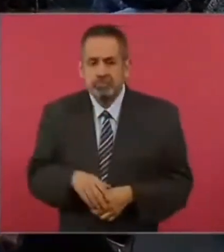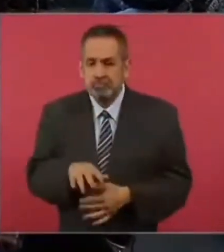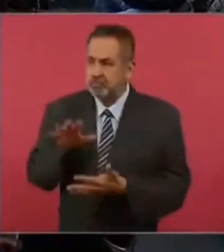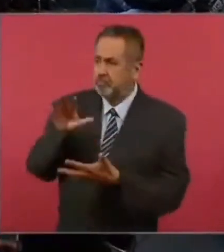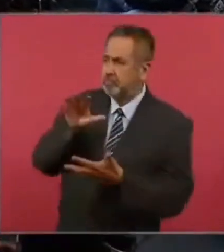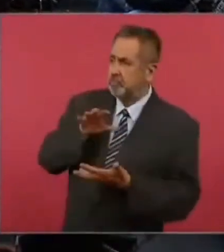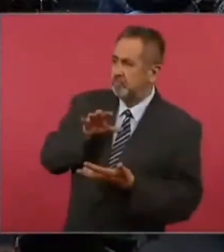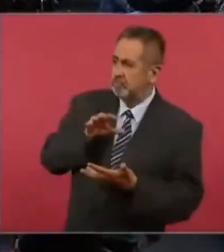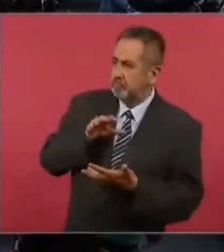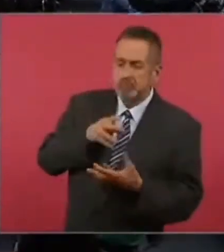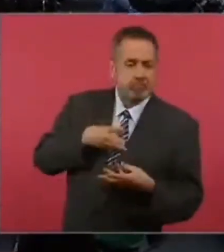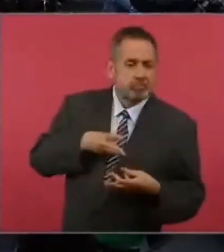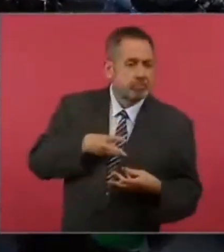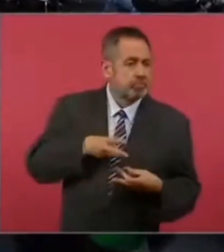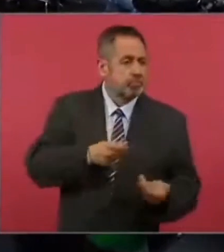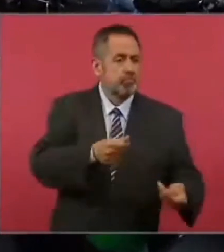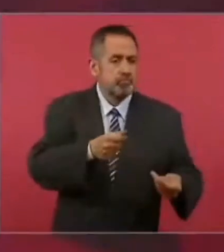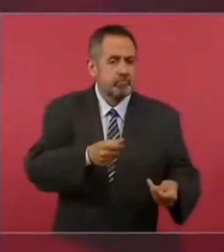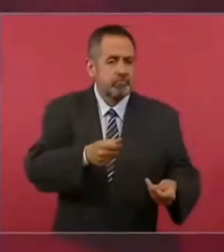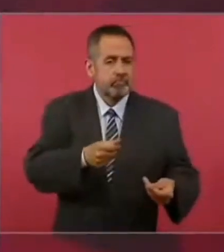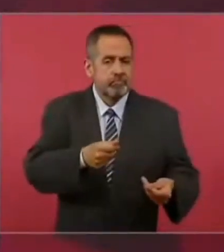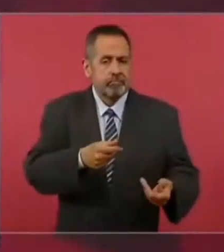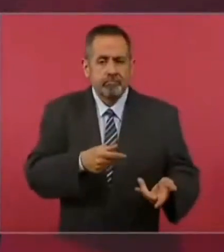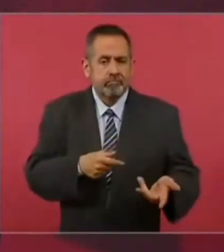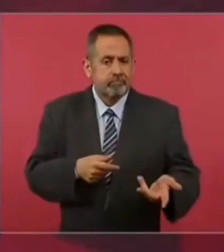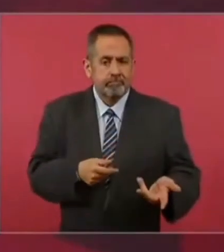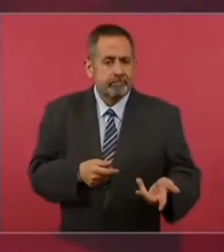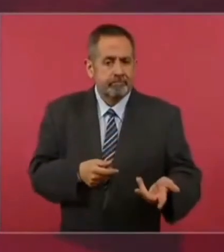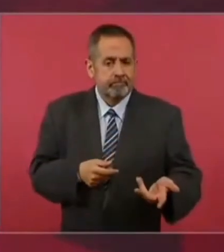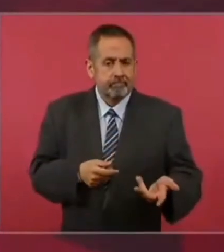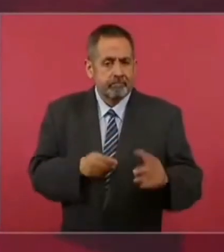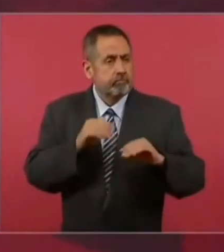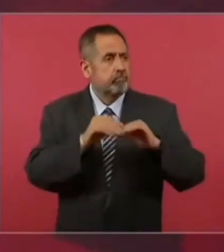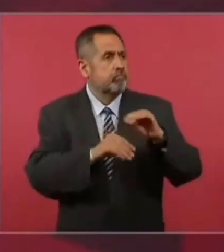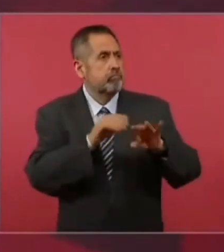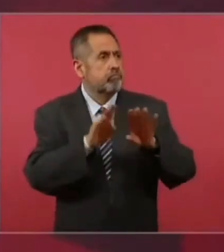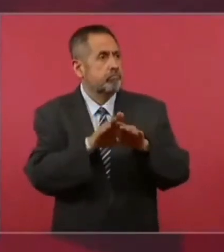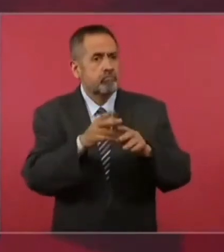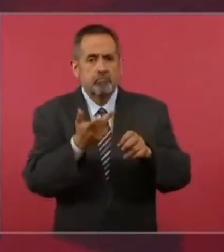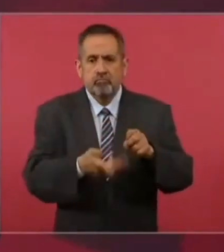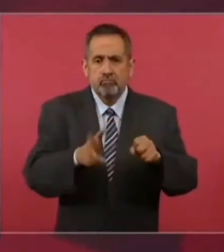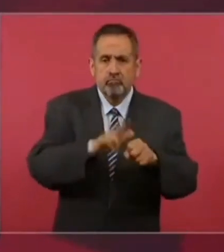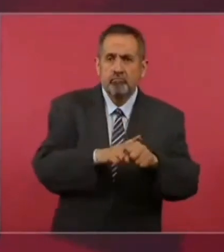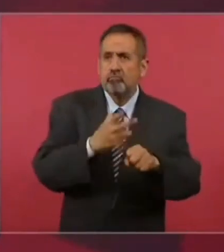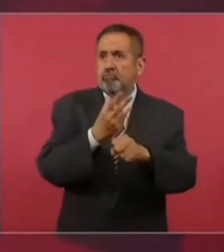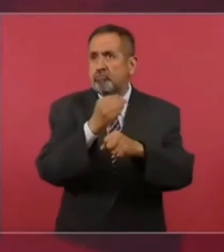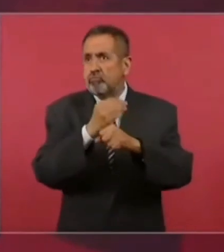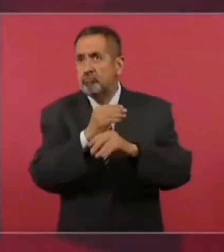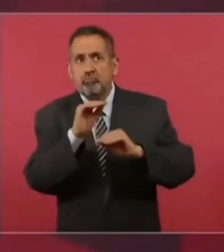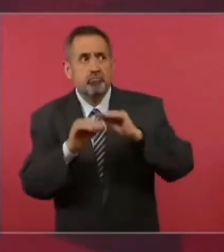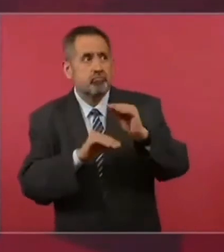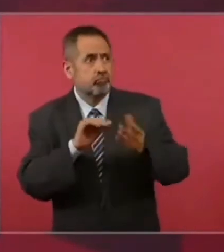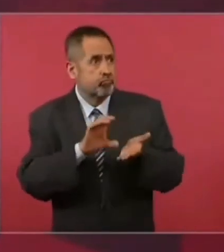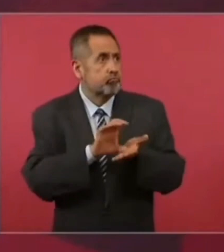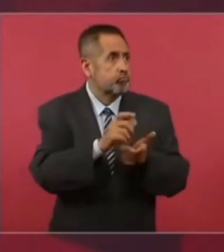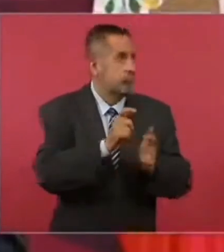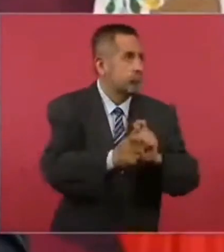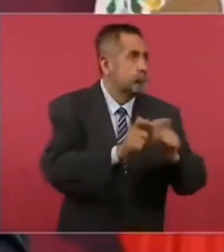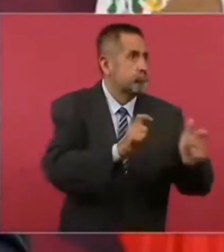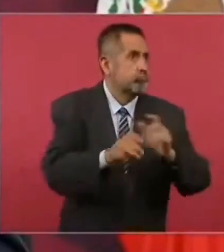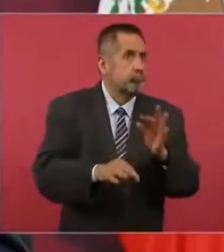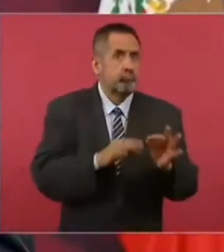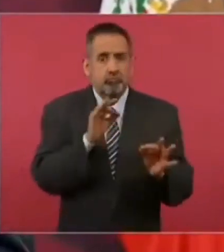en los estados, para mejorar los centros de salud, los hospitales, para